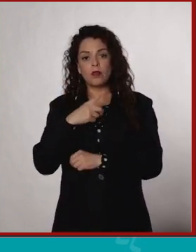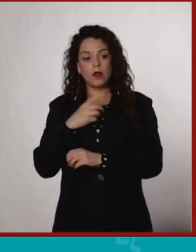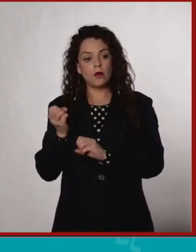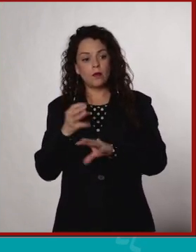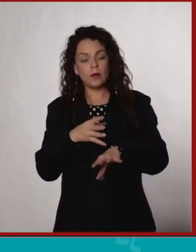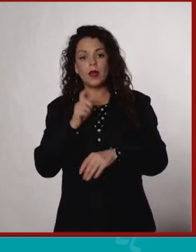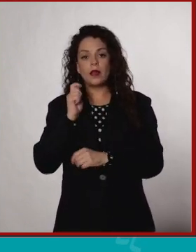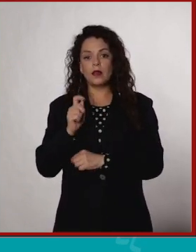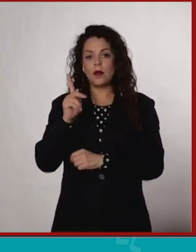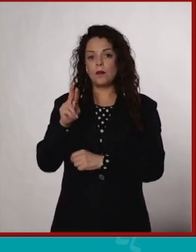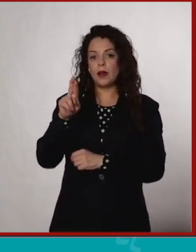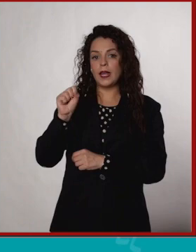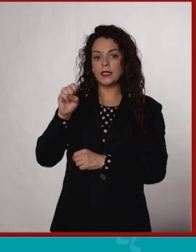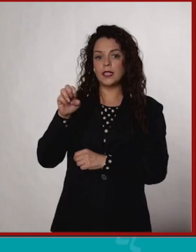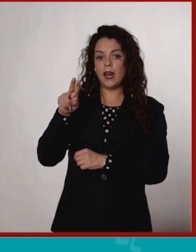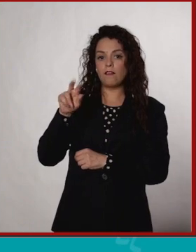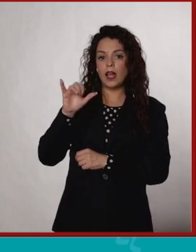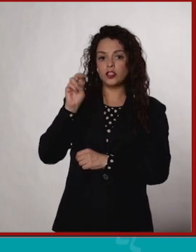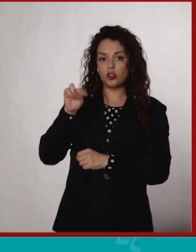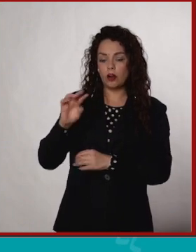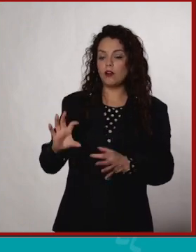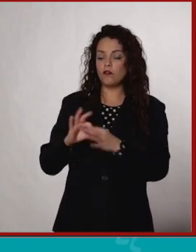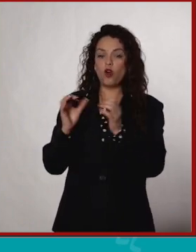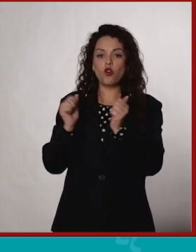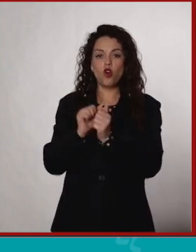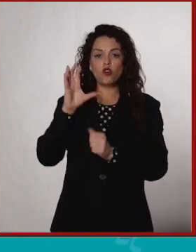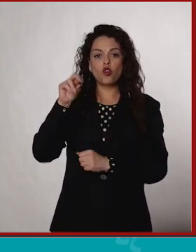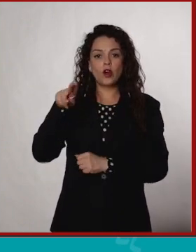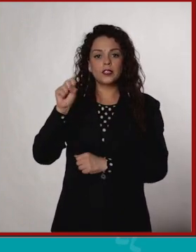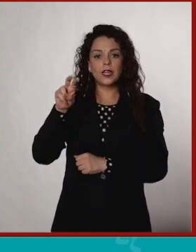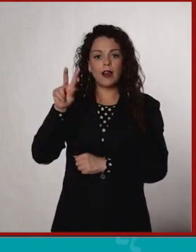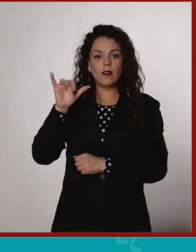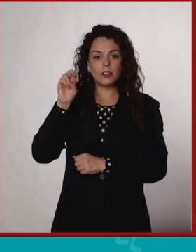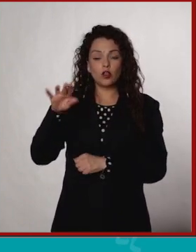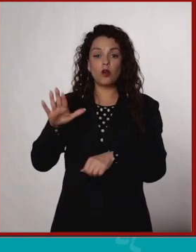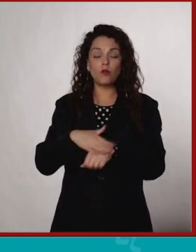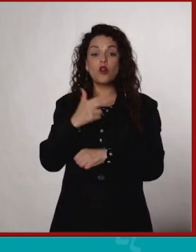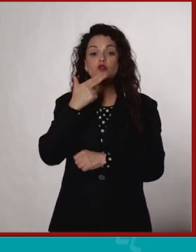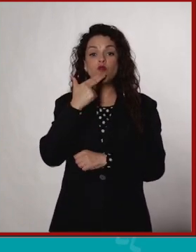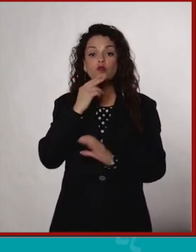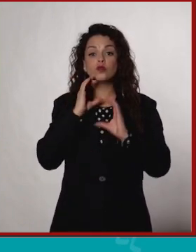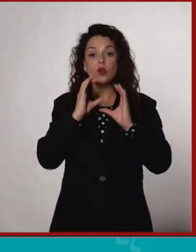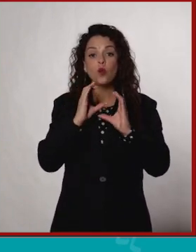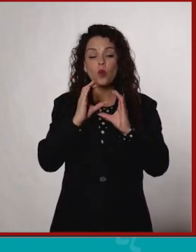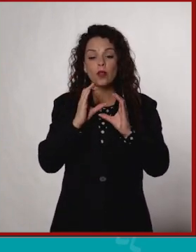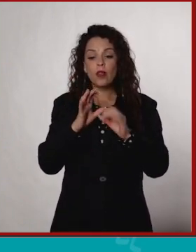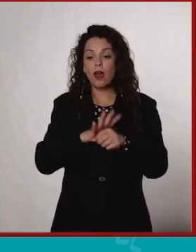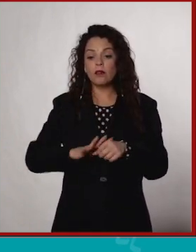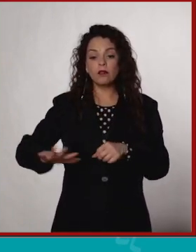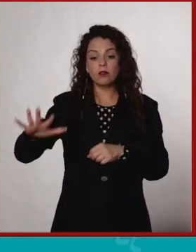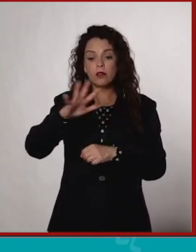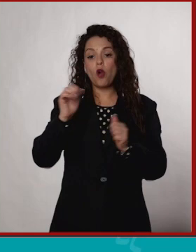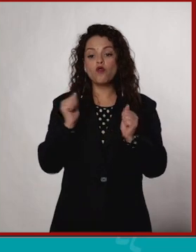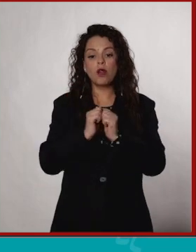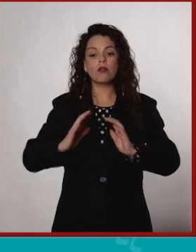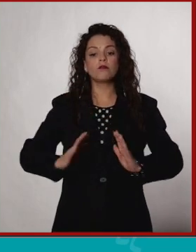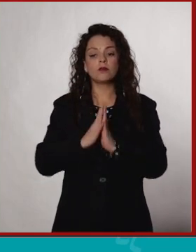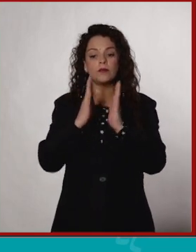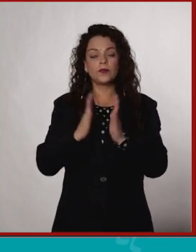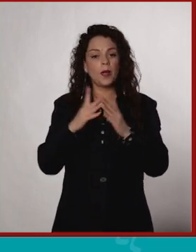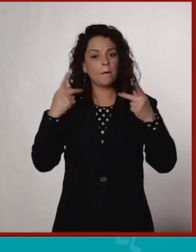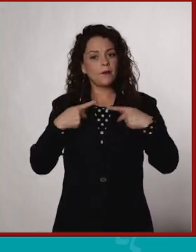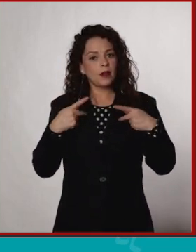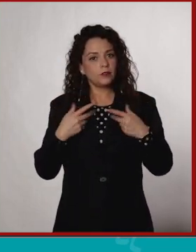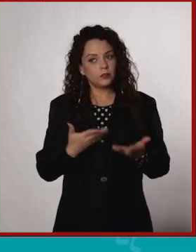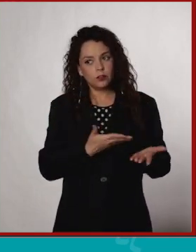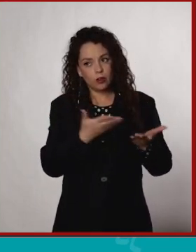sin abandonar la preservación. Esto significó un cambio, ya que se permitió el uso, manejo y cuidado de los ecosistemas con